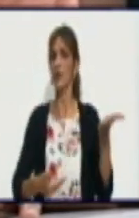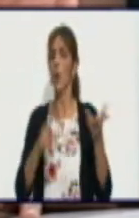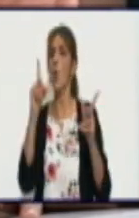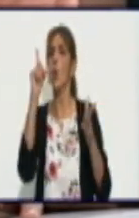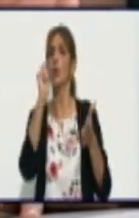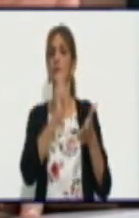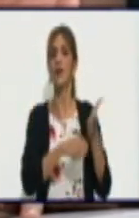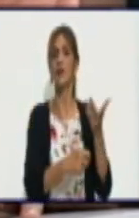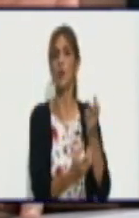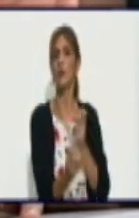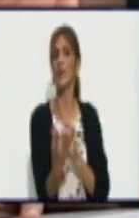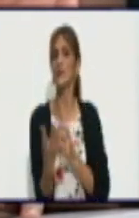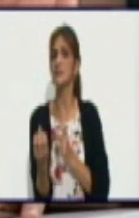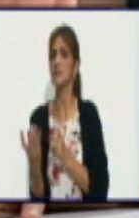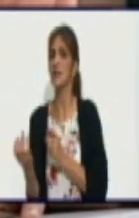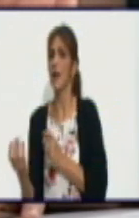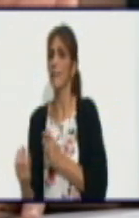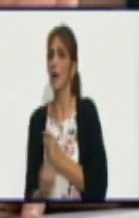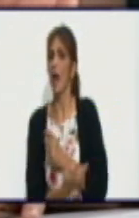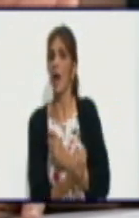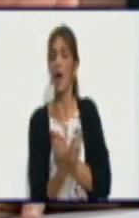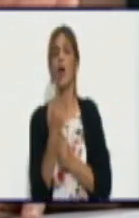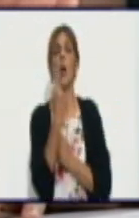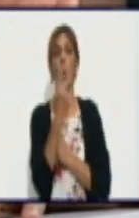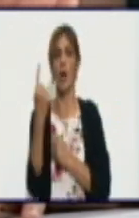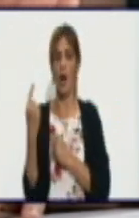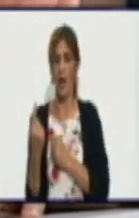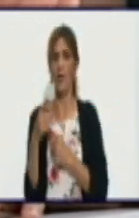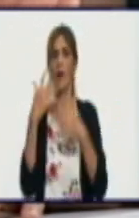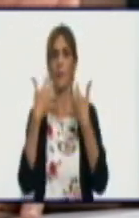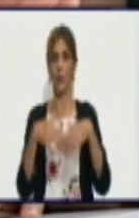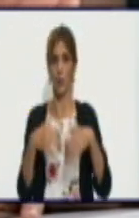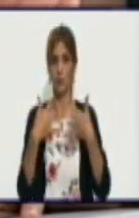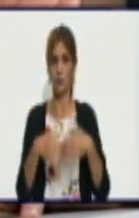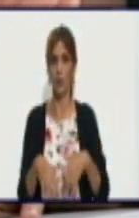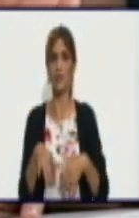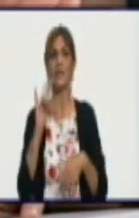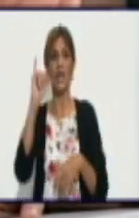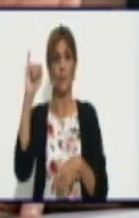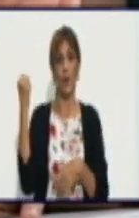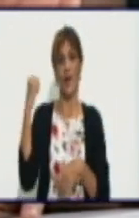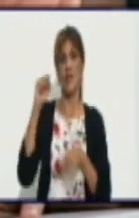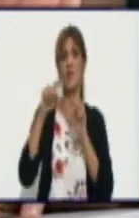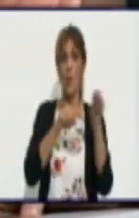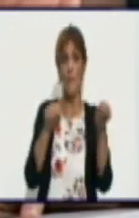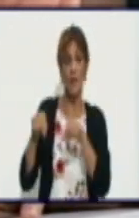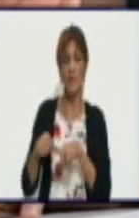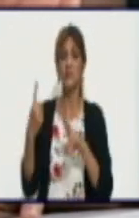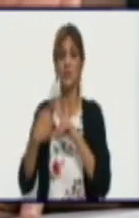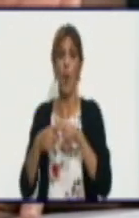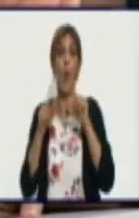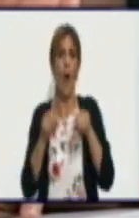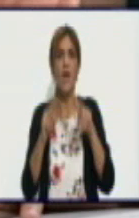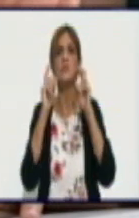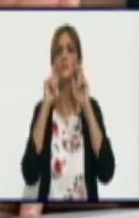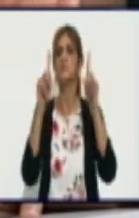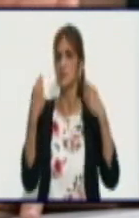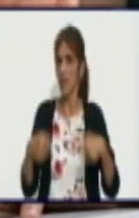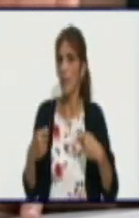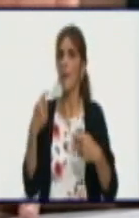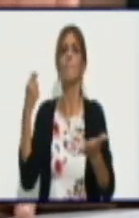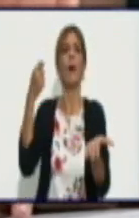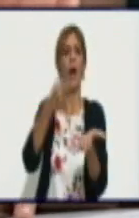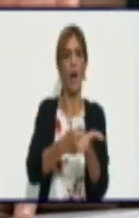producción y venta con cada productor y ante el incumplimiento de una de las partes se deberá resarcir los daños económicos causados